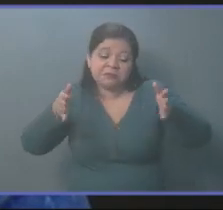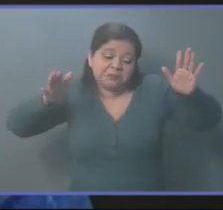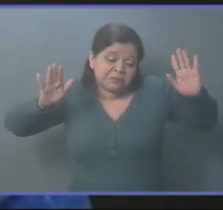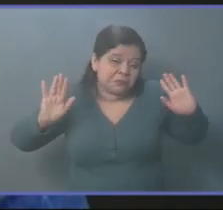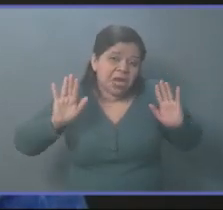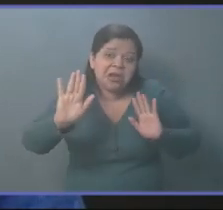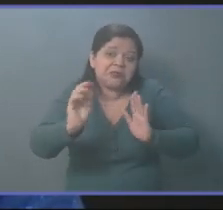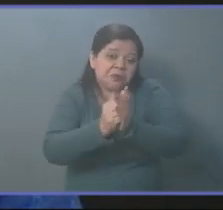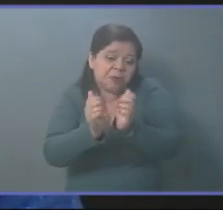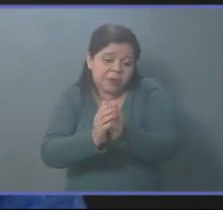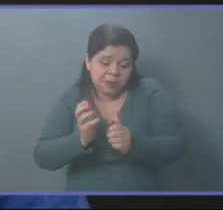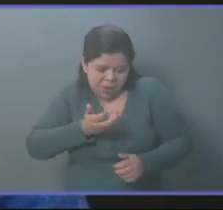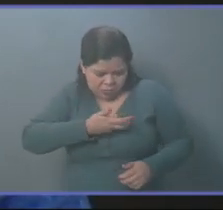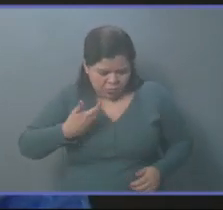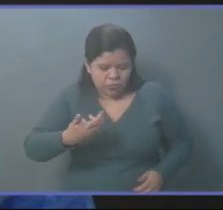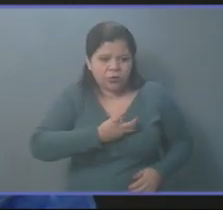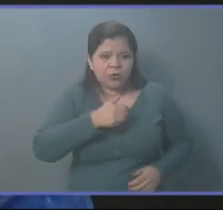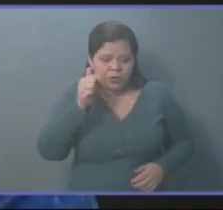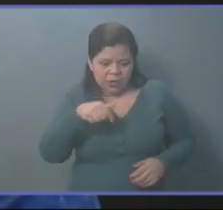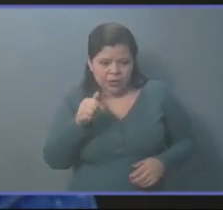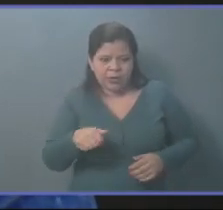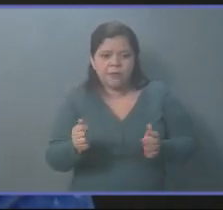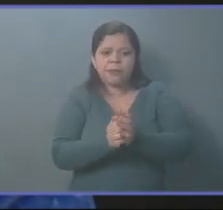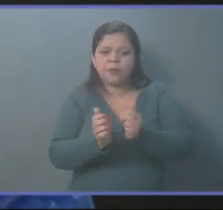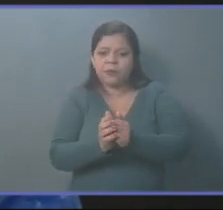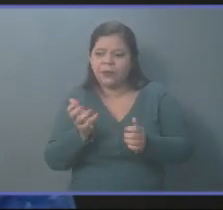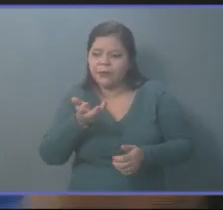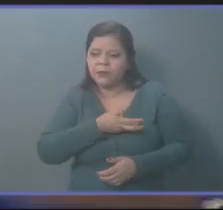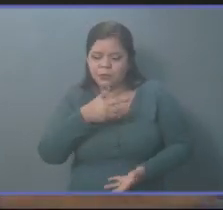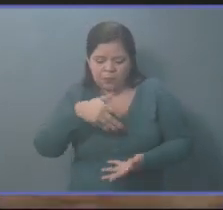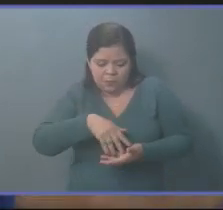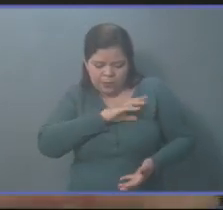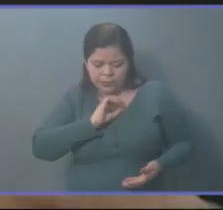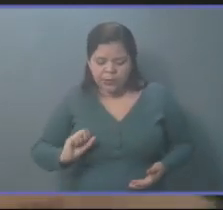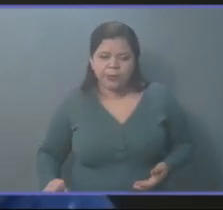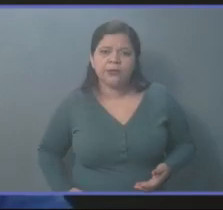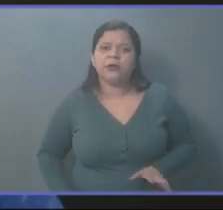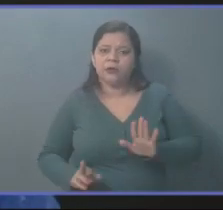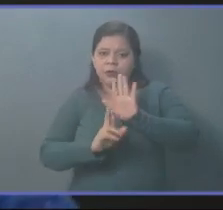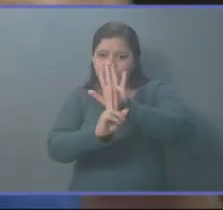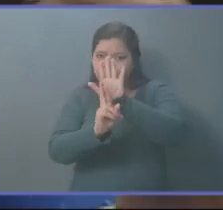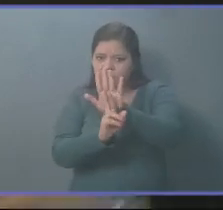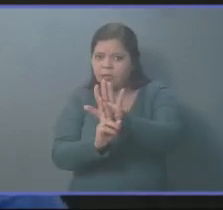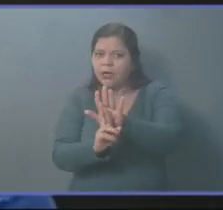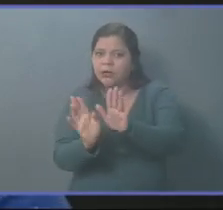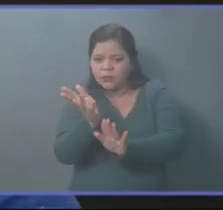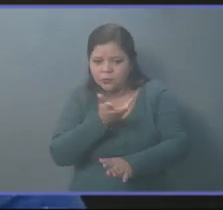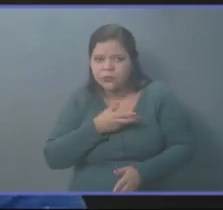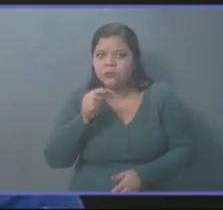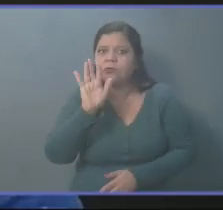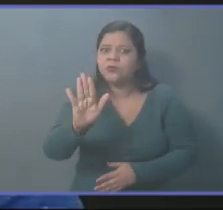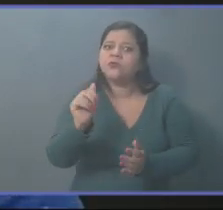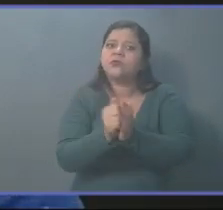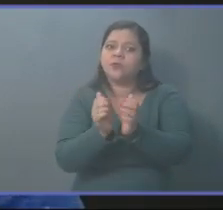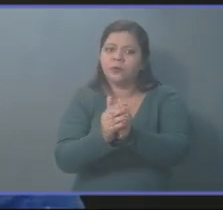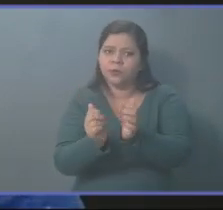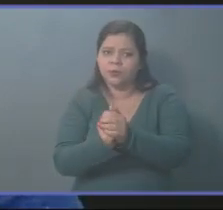Nosotros resolvamos nuestros problemas, los problemas de los salvadoreños, porque nosotros representamos esos problemas.